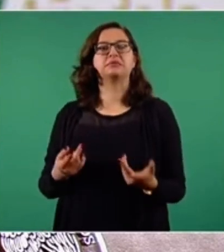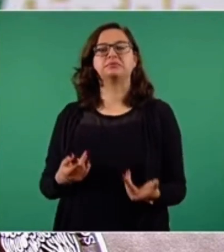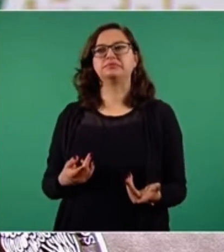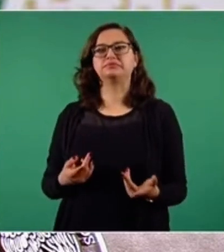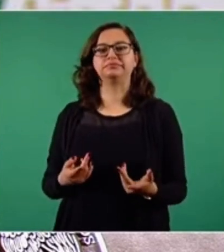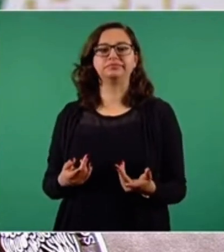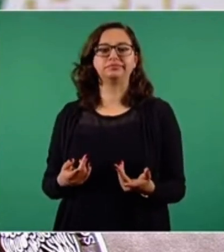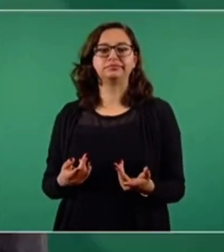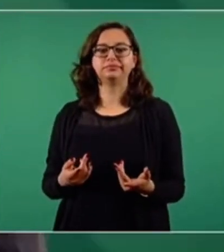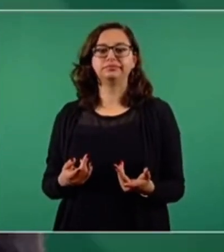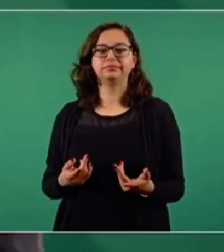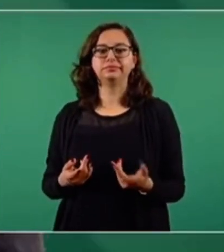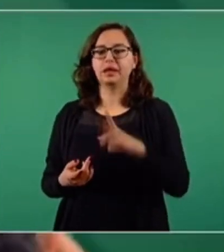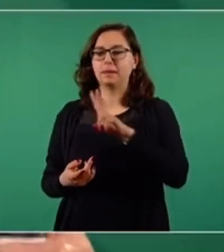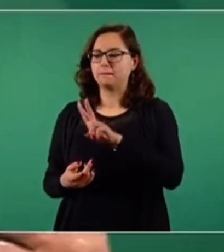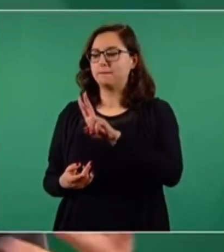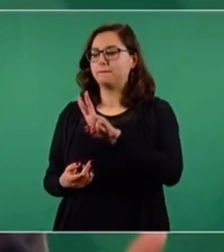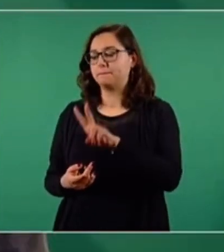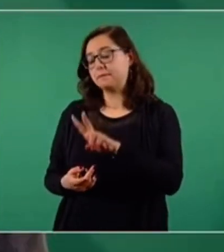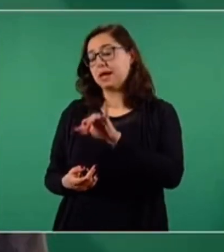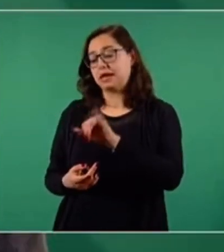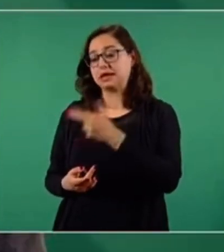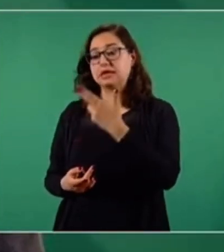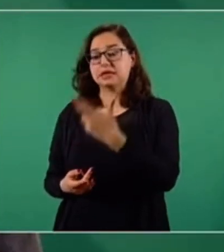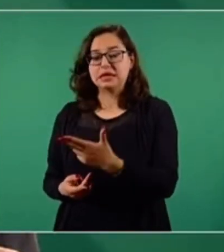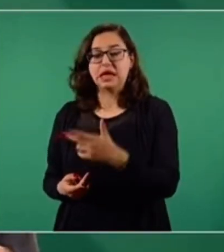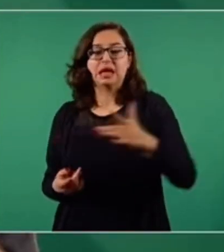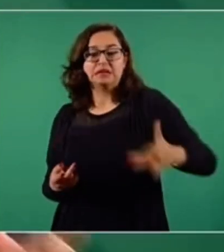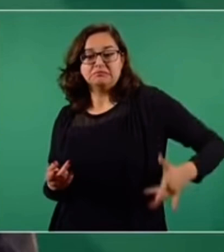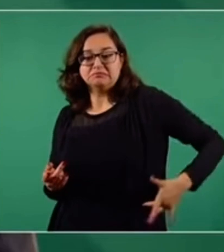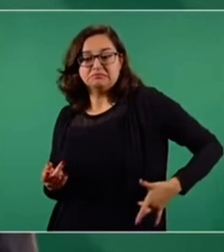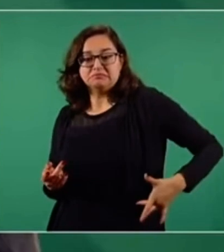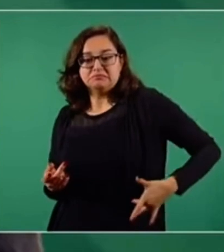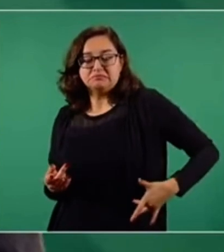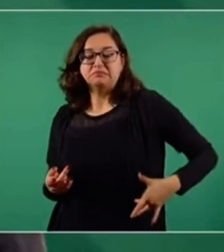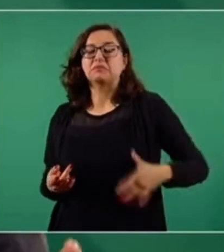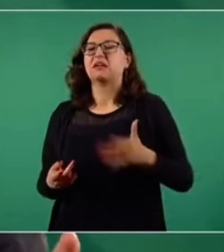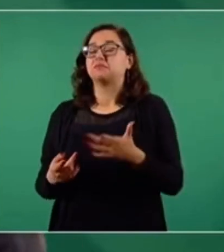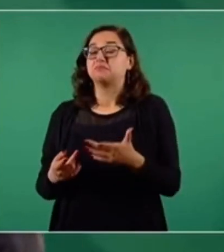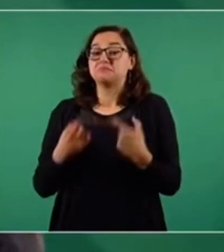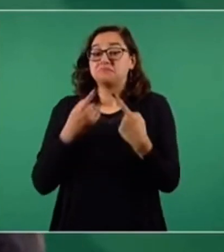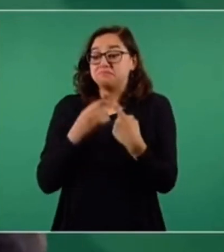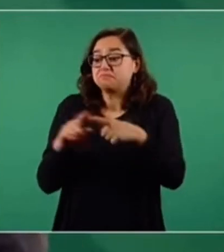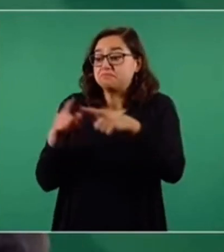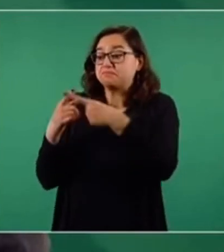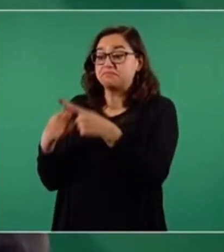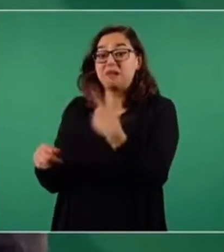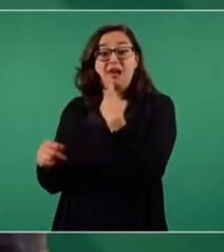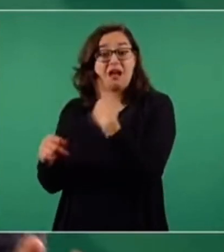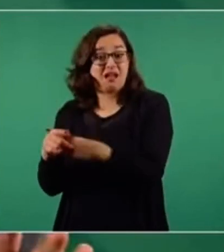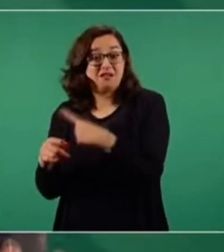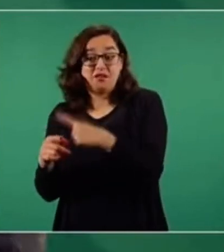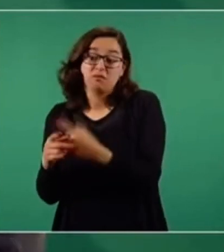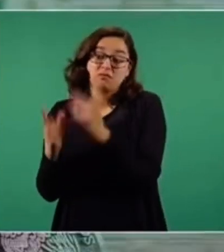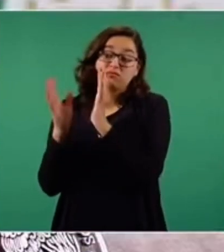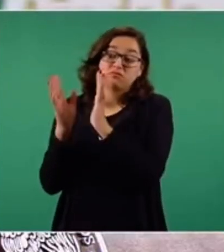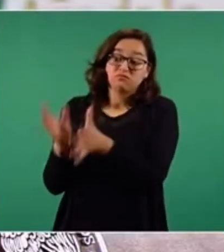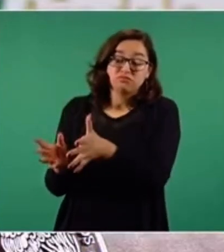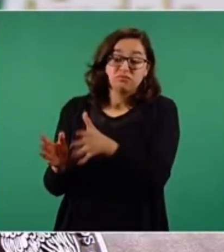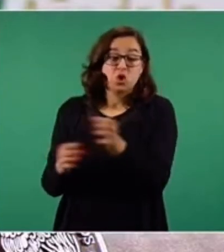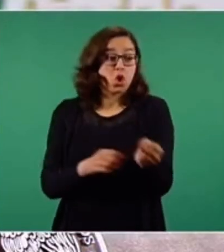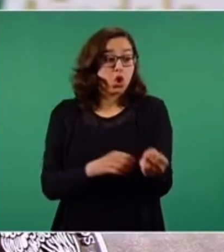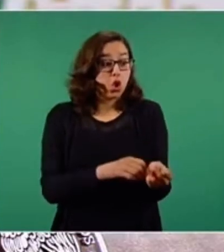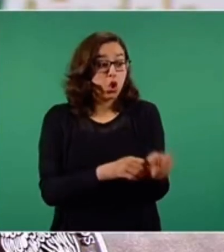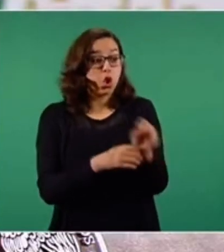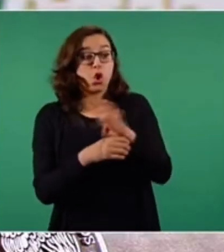infección por VIH, insuficiencia renal, etcétera, pueden tener un riesgo de COVID grave